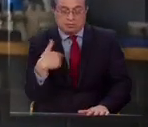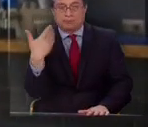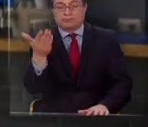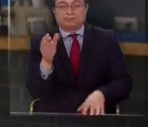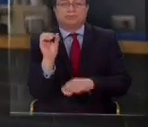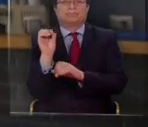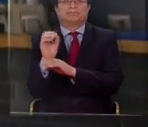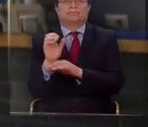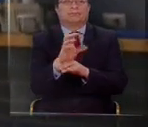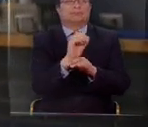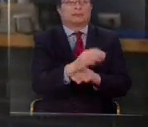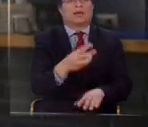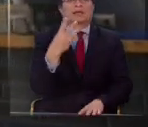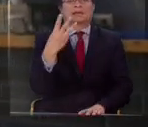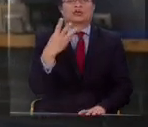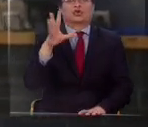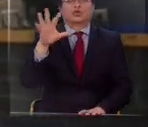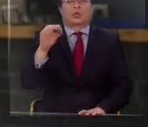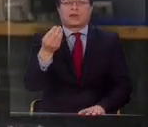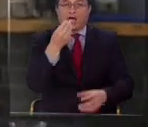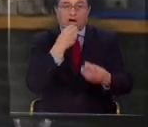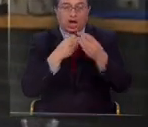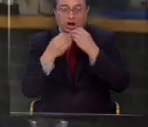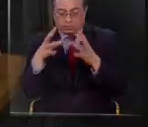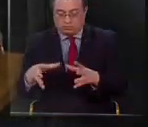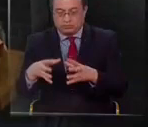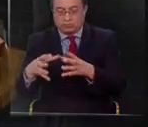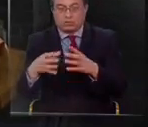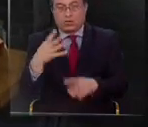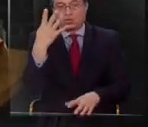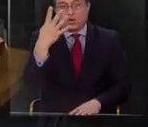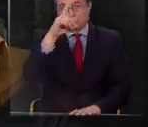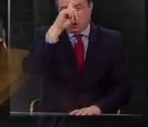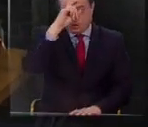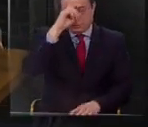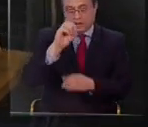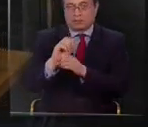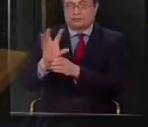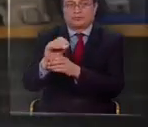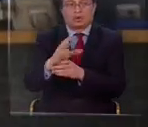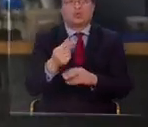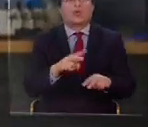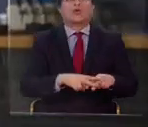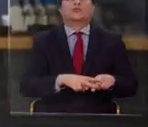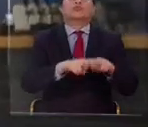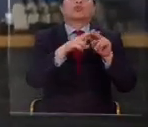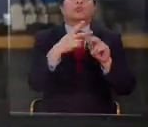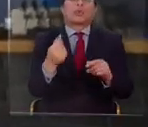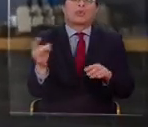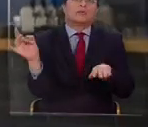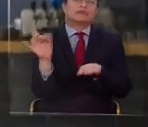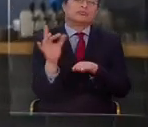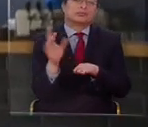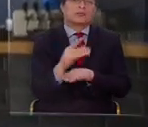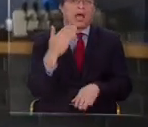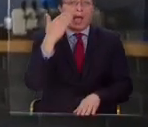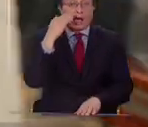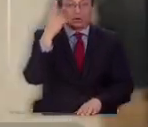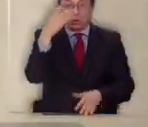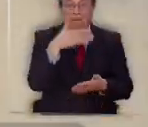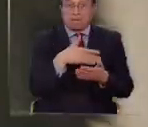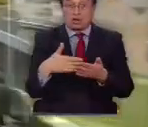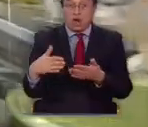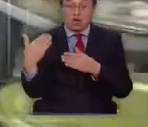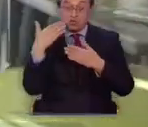repartir 350 colaciones a cuatro hospitales. ¿Cuánto plata juntamos? Juntamos casi un millón.